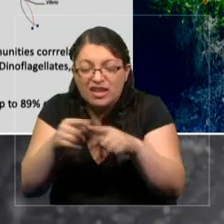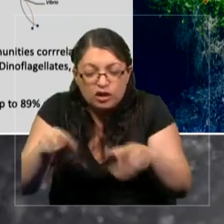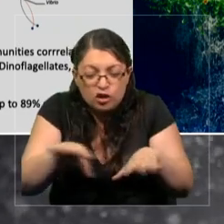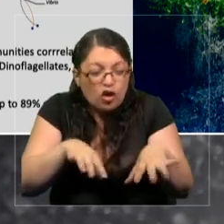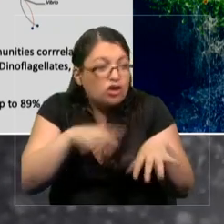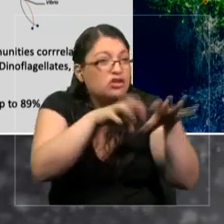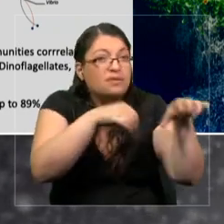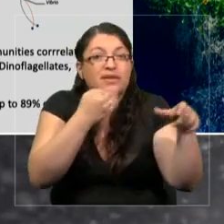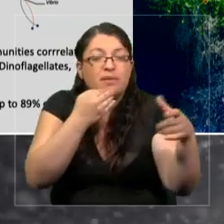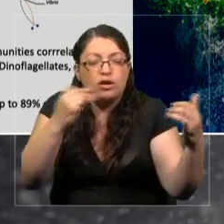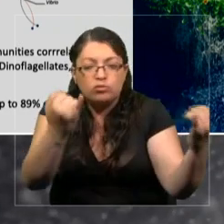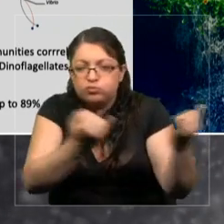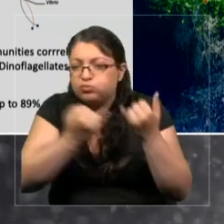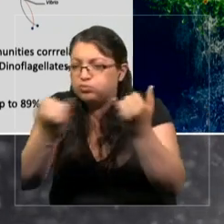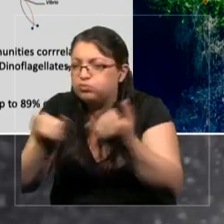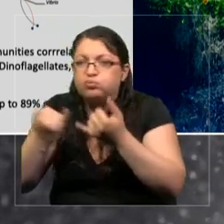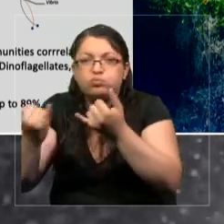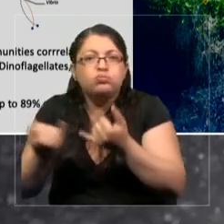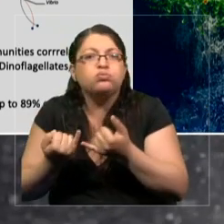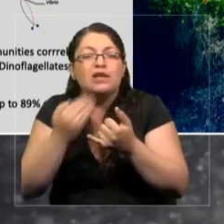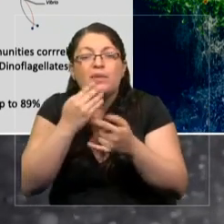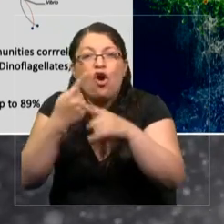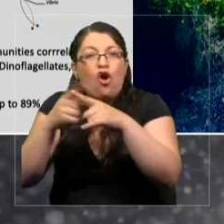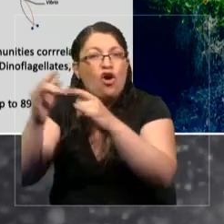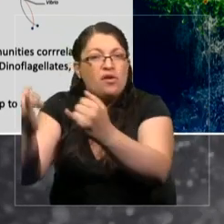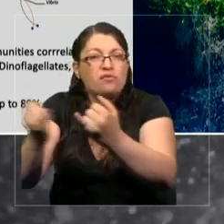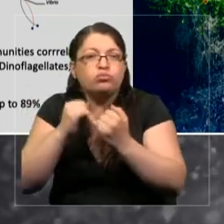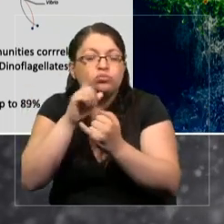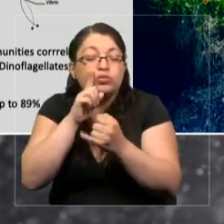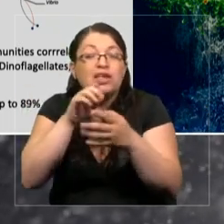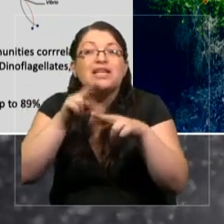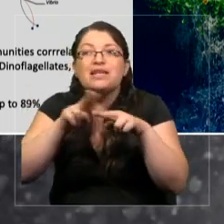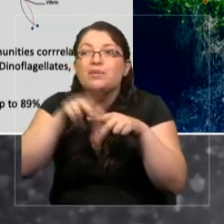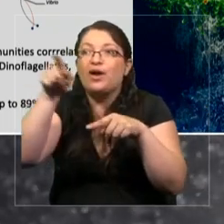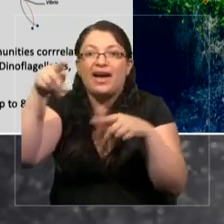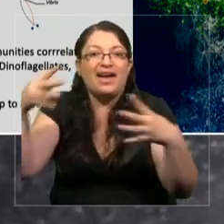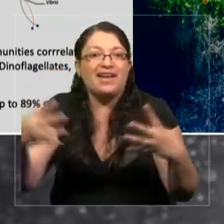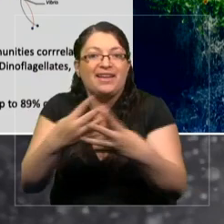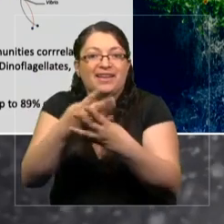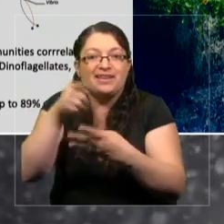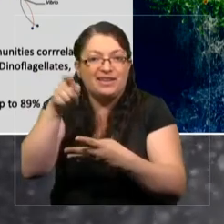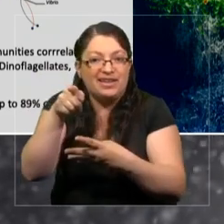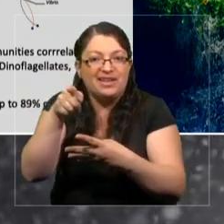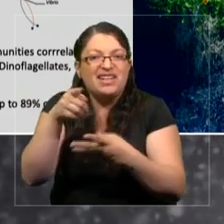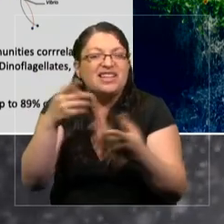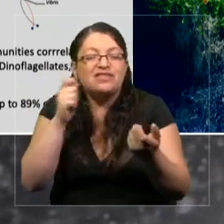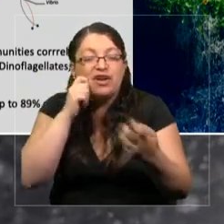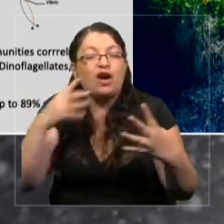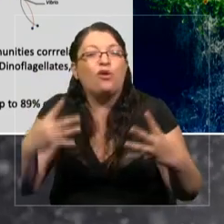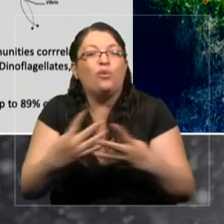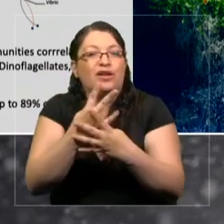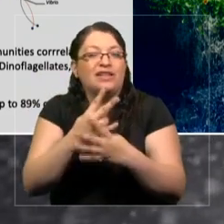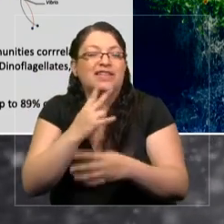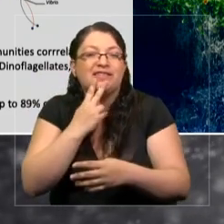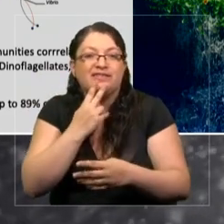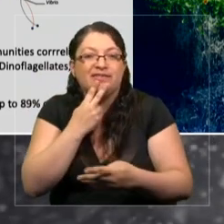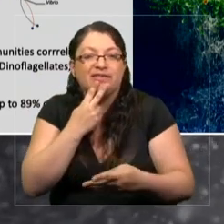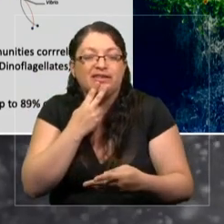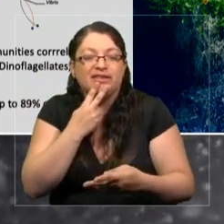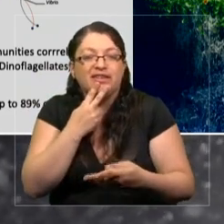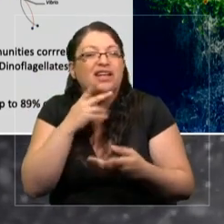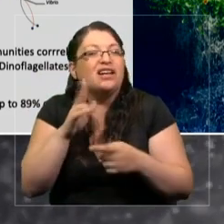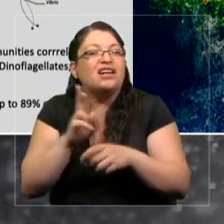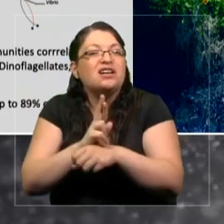como con los otros datos que tenemos. Y construimos estas redes de vida que representan los